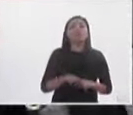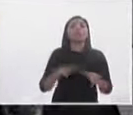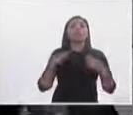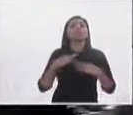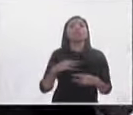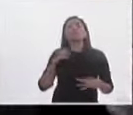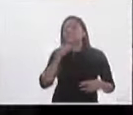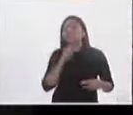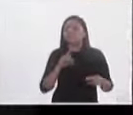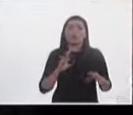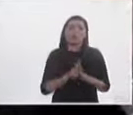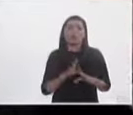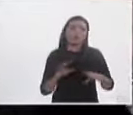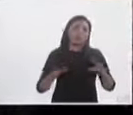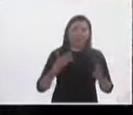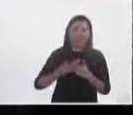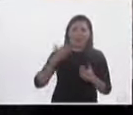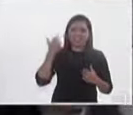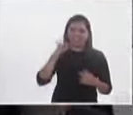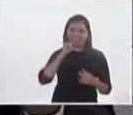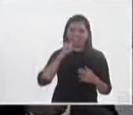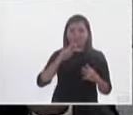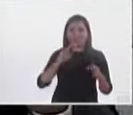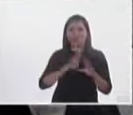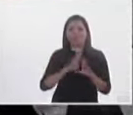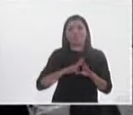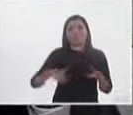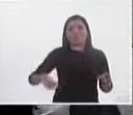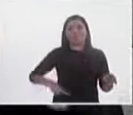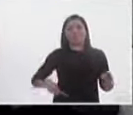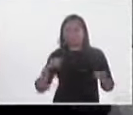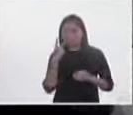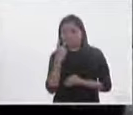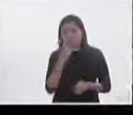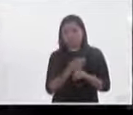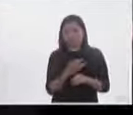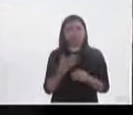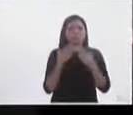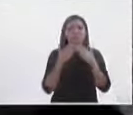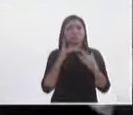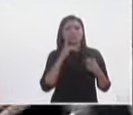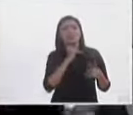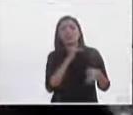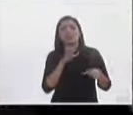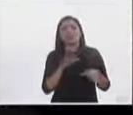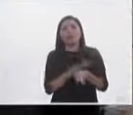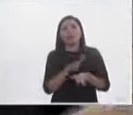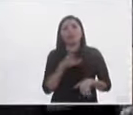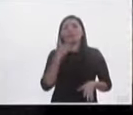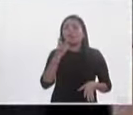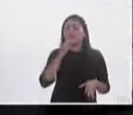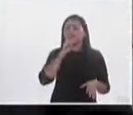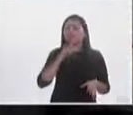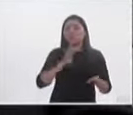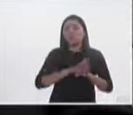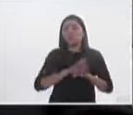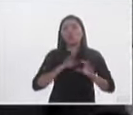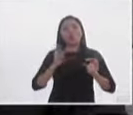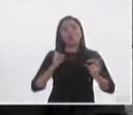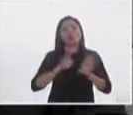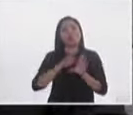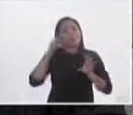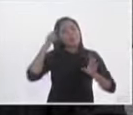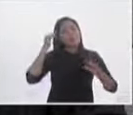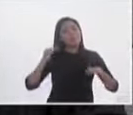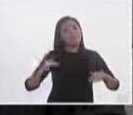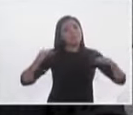donde nunca ha habido sobresaltos las dos veces que hemos transitado a nivel gubernamental del estado no ha habido mayor sobresalto y eso es como va madurando la democracia va